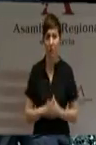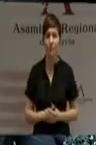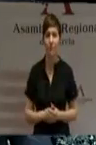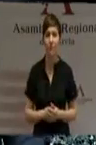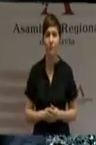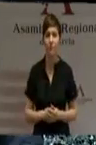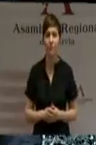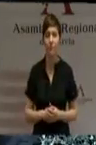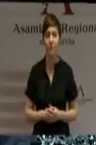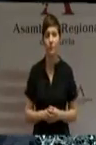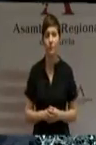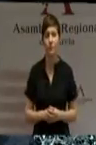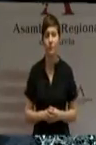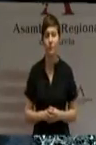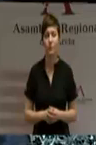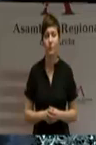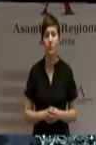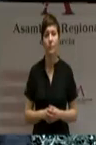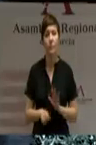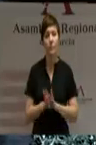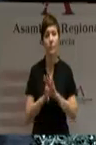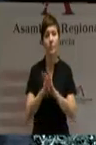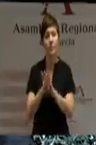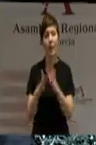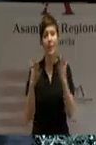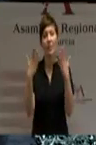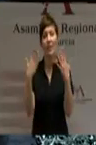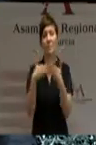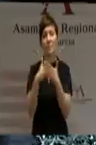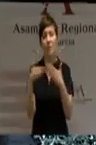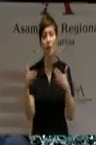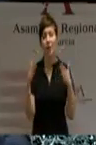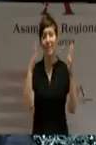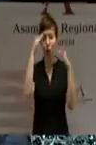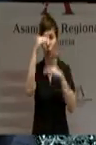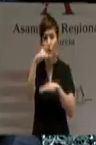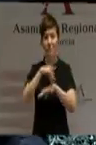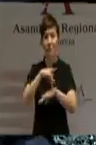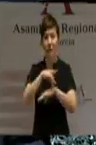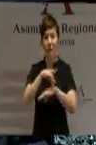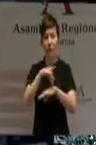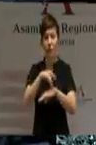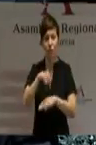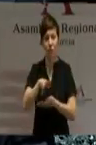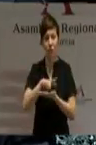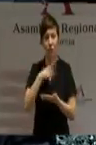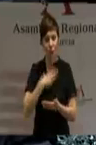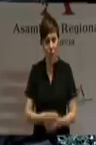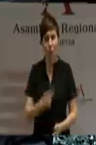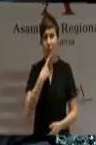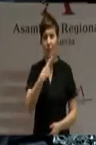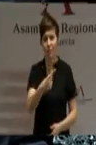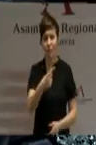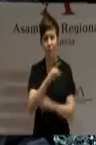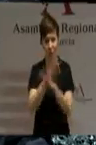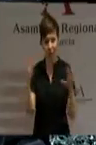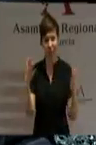Y va a mantener 10 millones de consultas médicas anuales que se hacen en esta región, que se sepa. Va a mantener 10